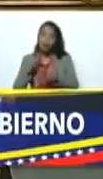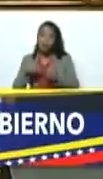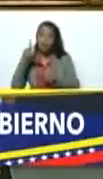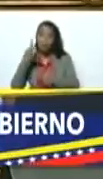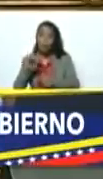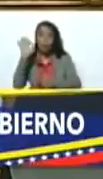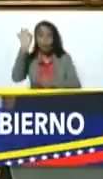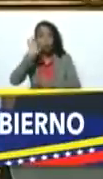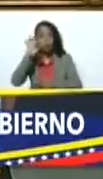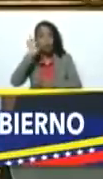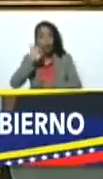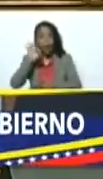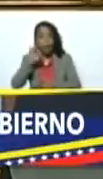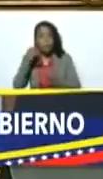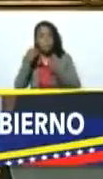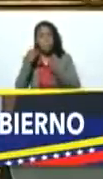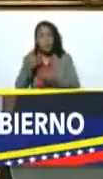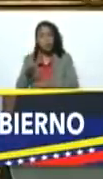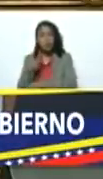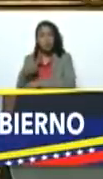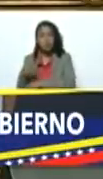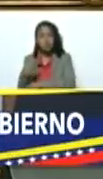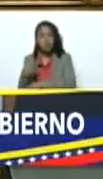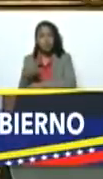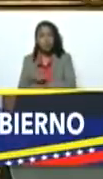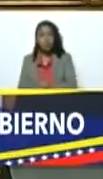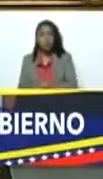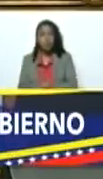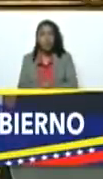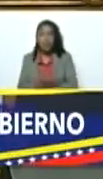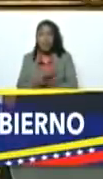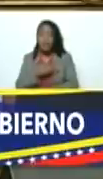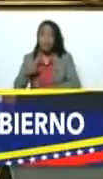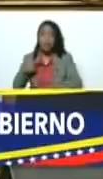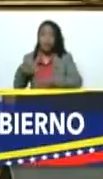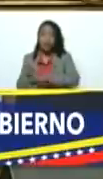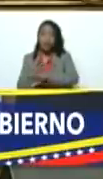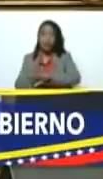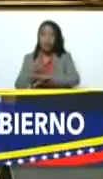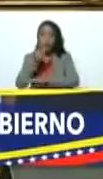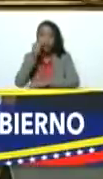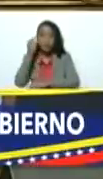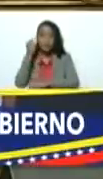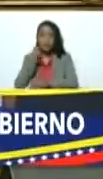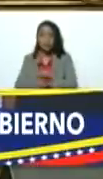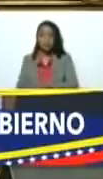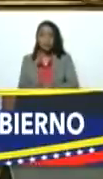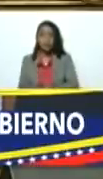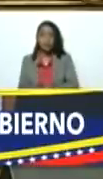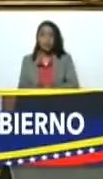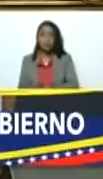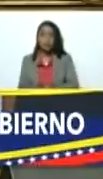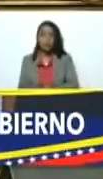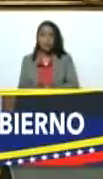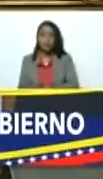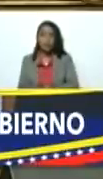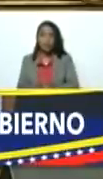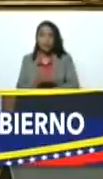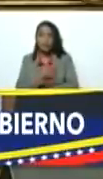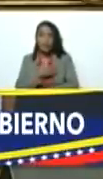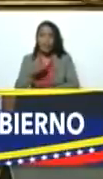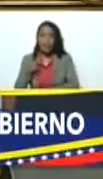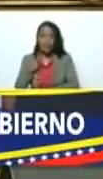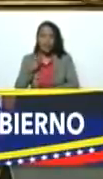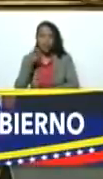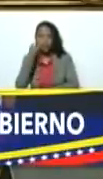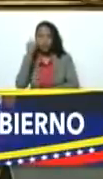porcentaje para la inversión queridos gobernadores queridas gobernadoras queridos y